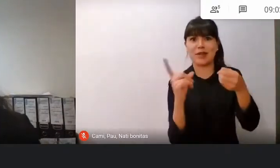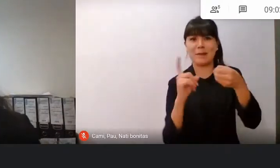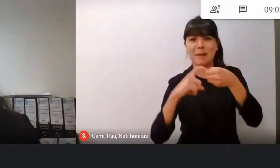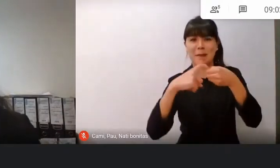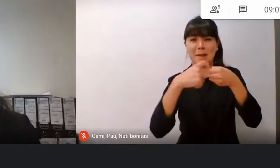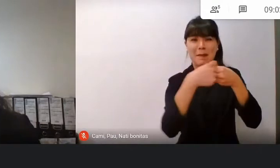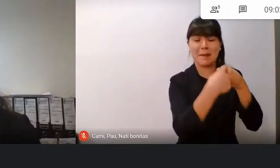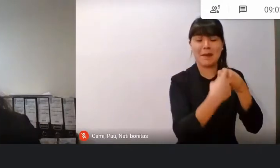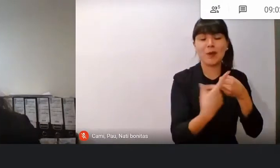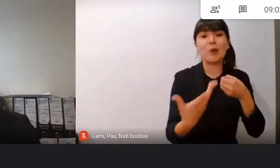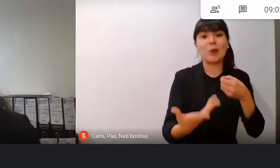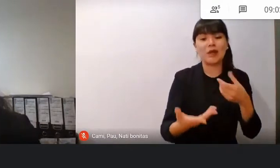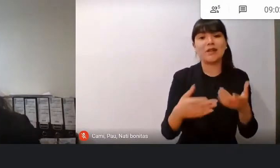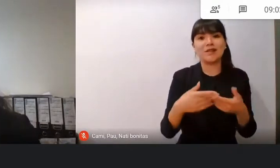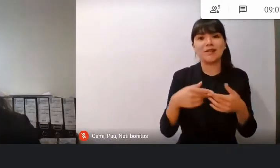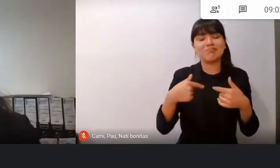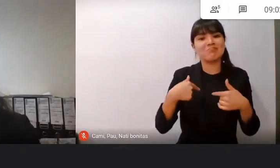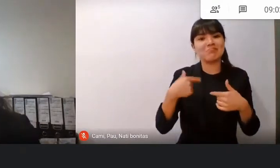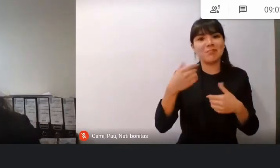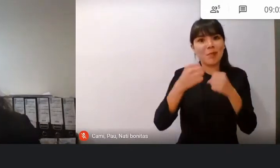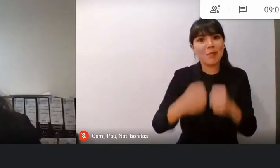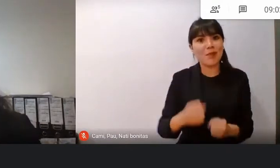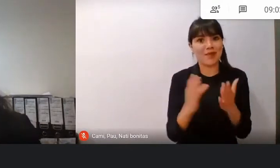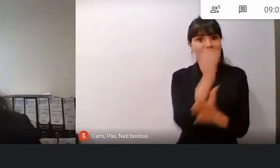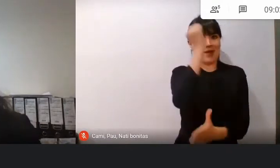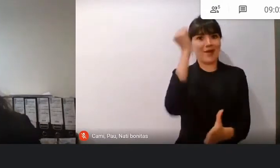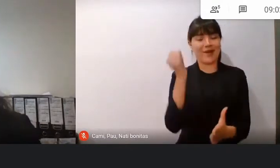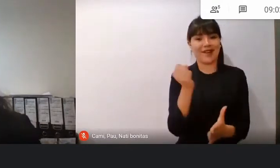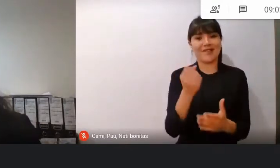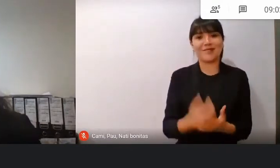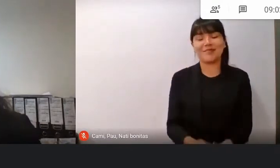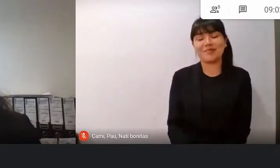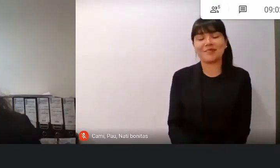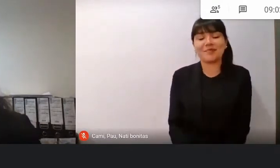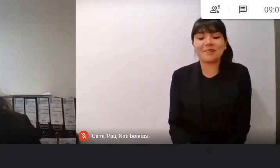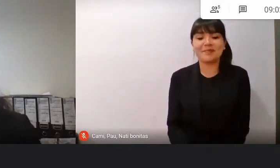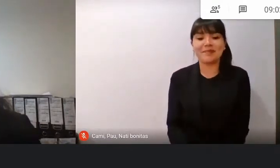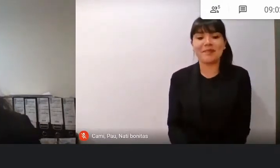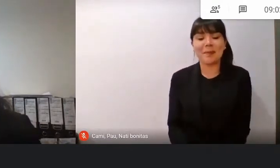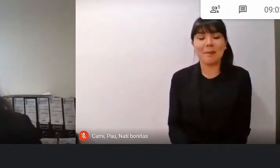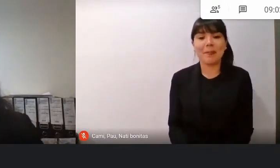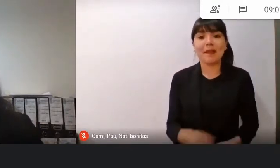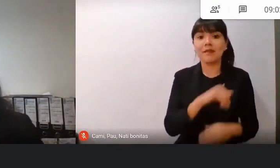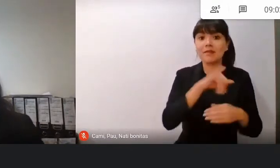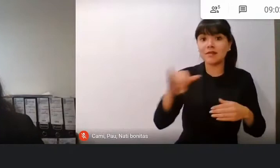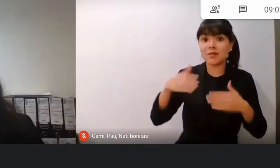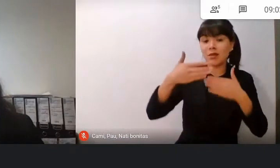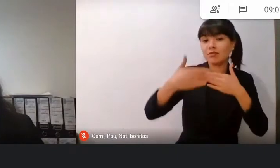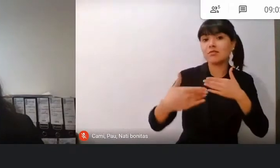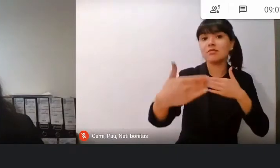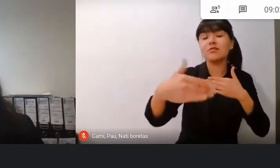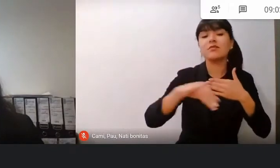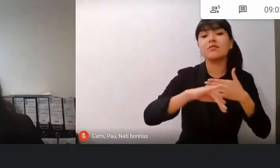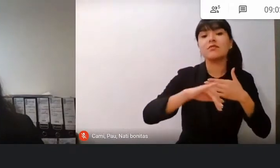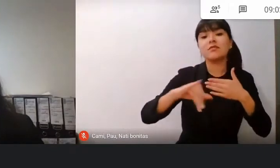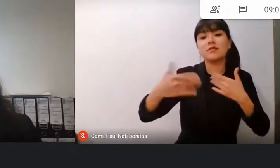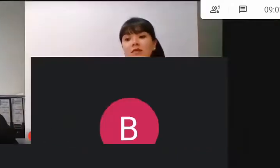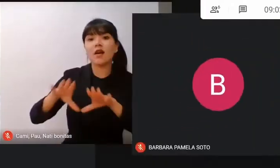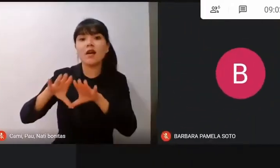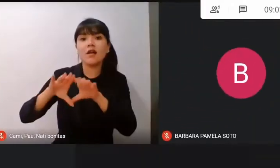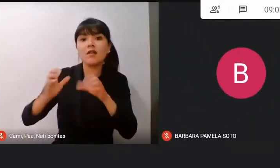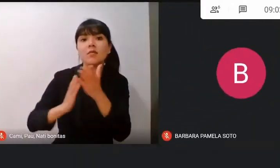esta manera como lo logramos hacer. Posteriormente, cuando vayamos, ¿cierto?, a las